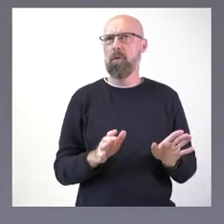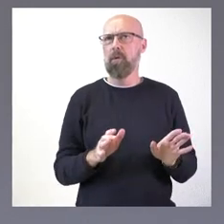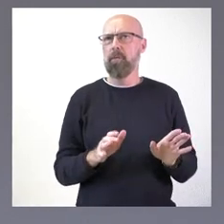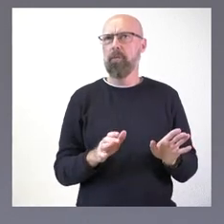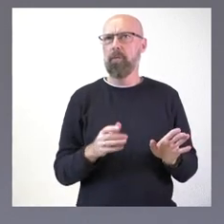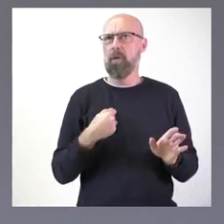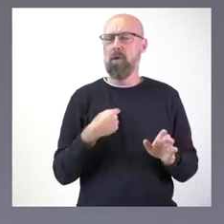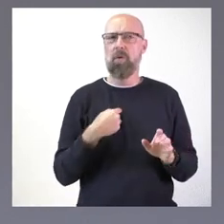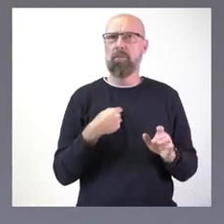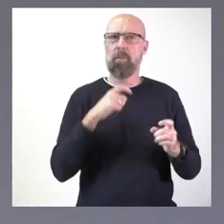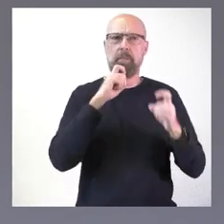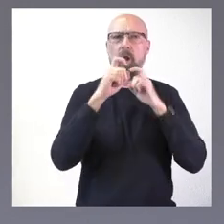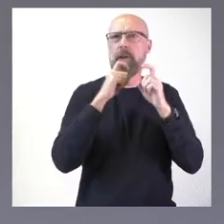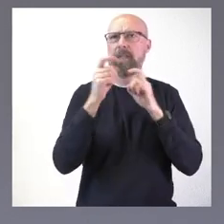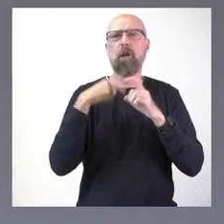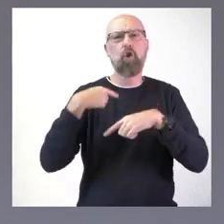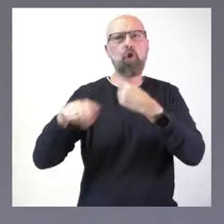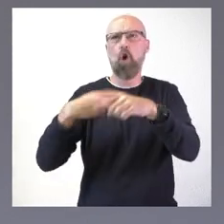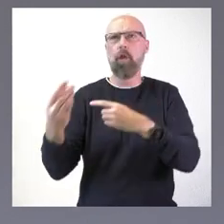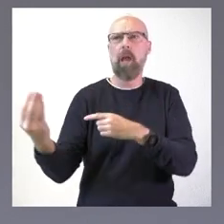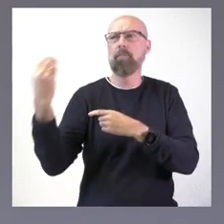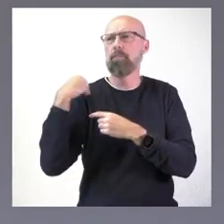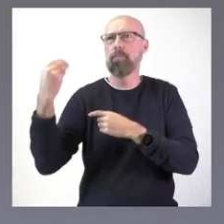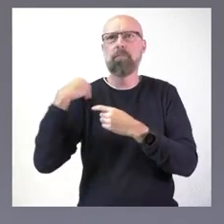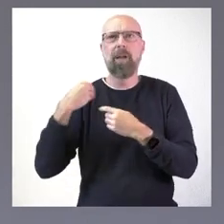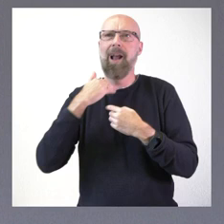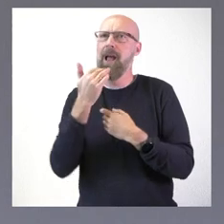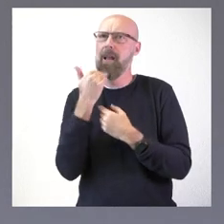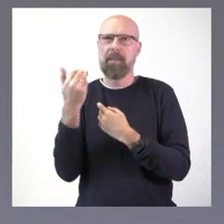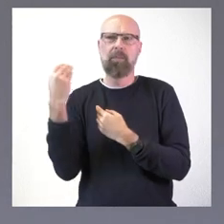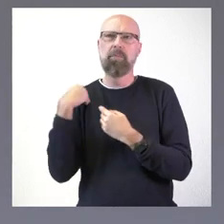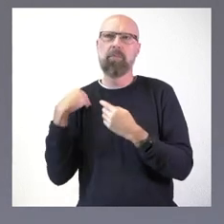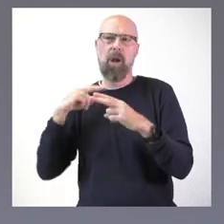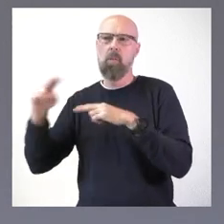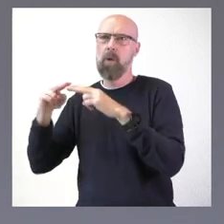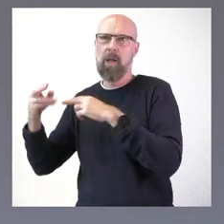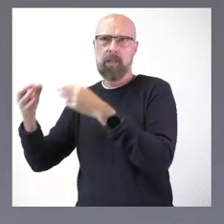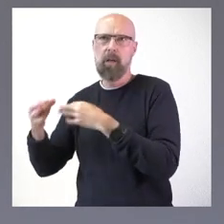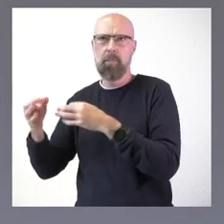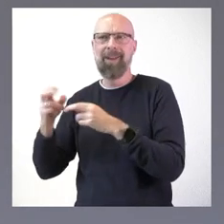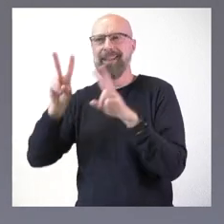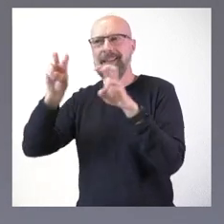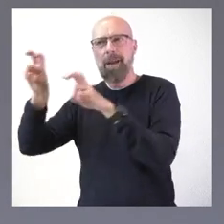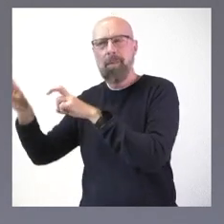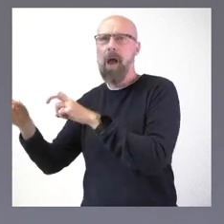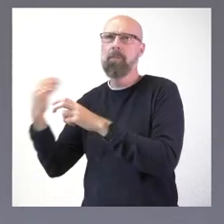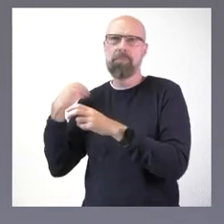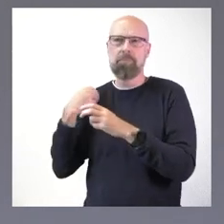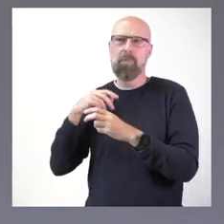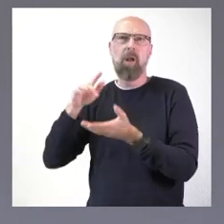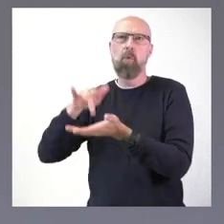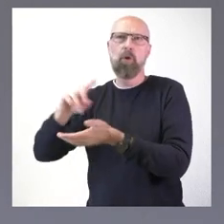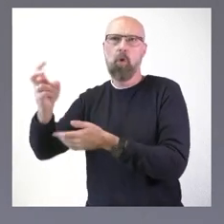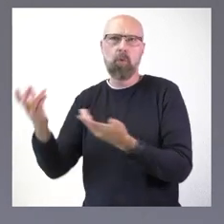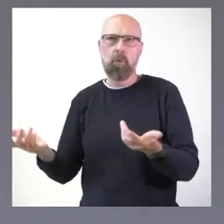medios casi todos los días. Cuando voy a actos públicos, convocamos a los medios y por responder sobre otras cuestiones. Yo sobre el tema de la